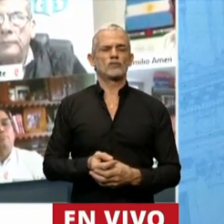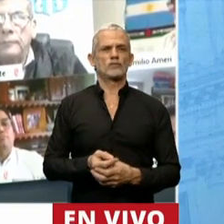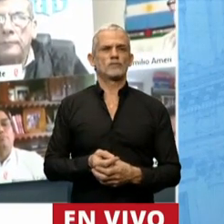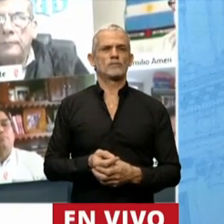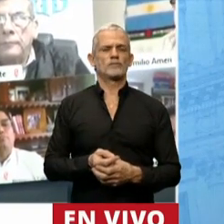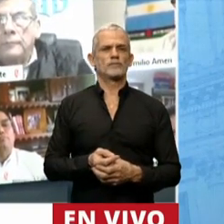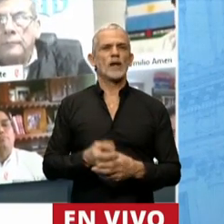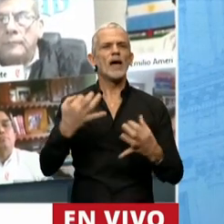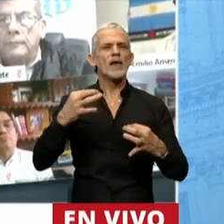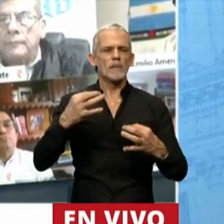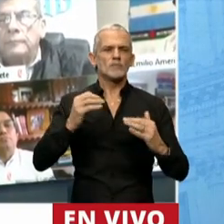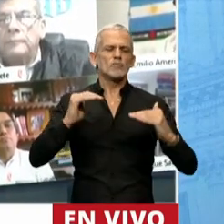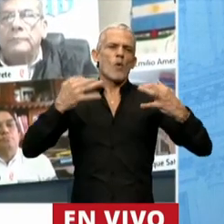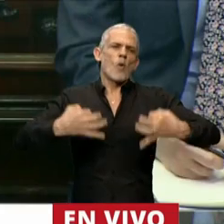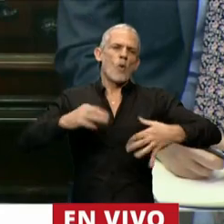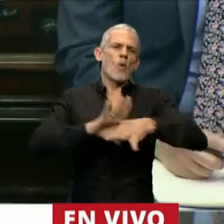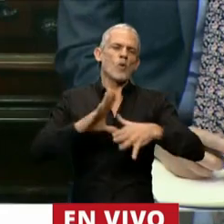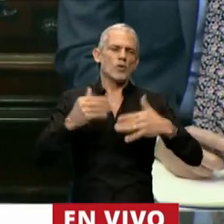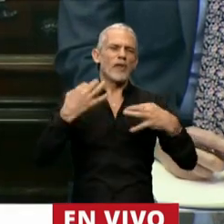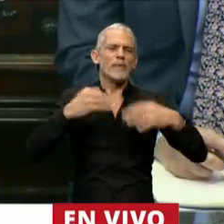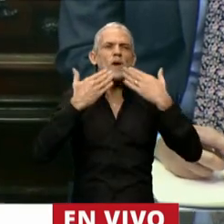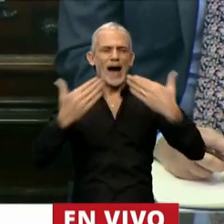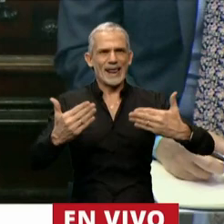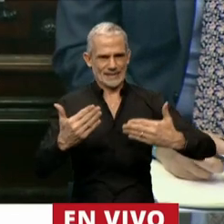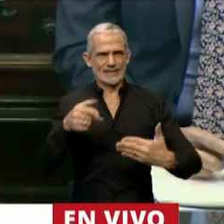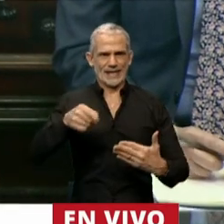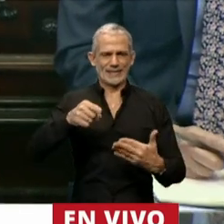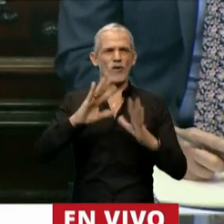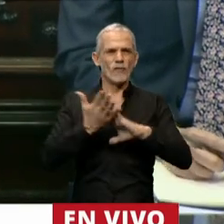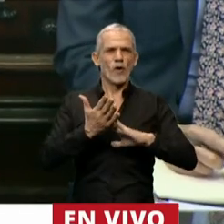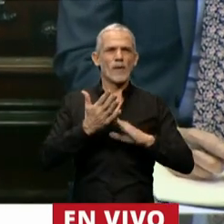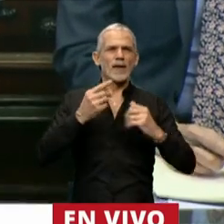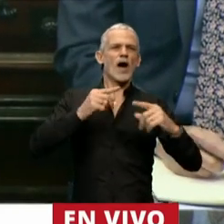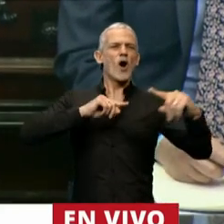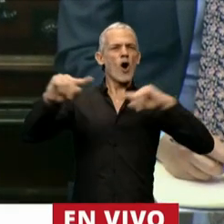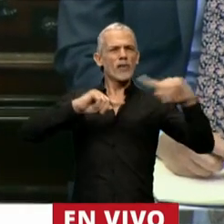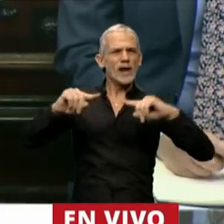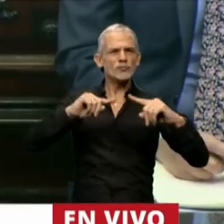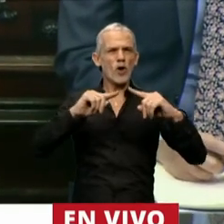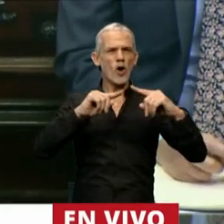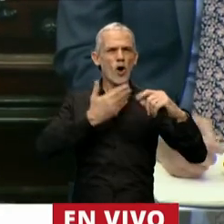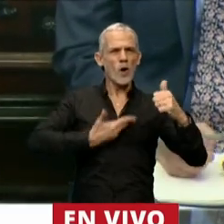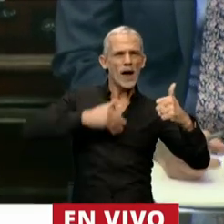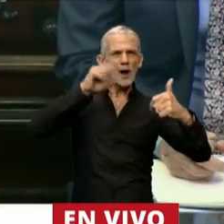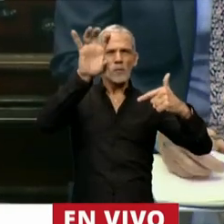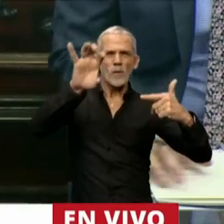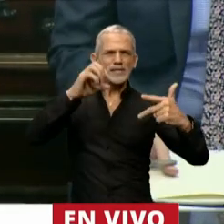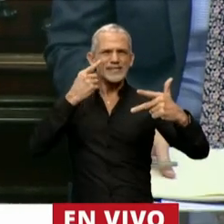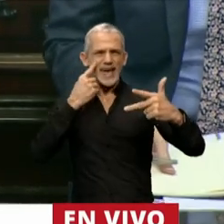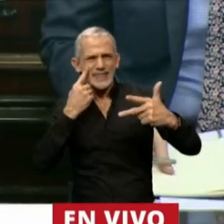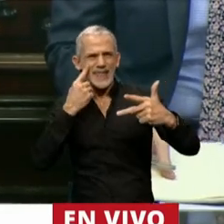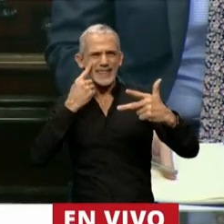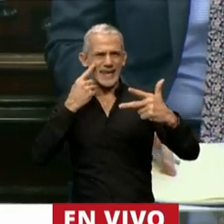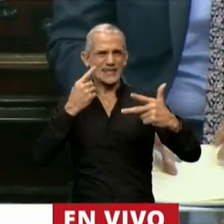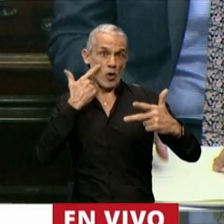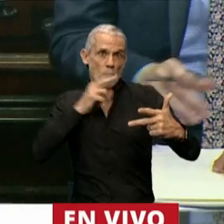Nosotros tenemos que ser justos, tenemos que agradecer también ese trato. La coordinación con los intendentes,